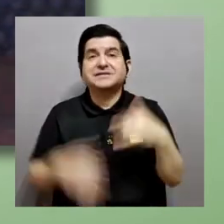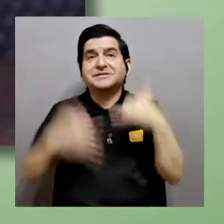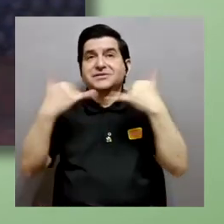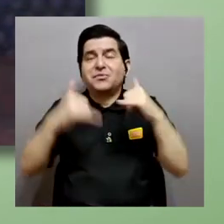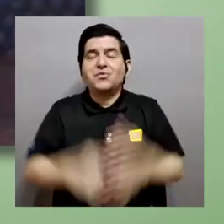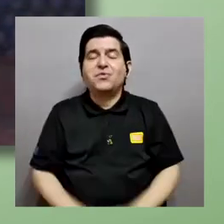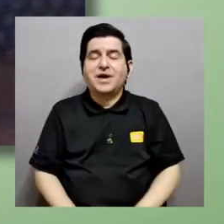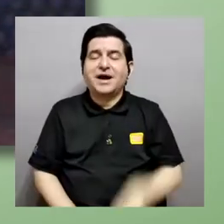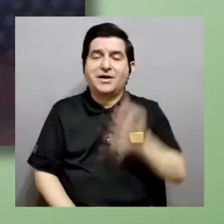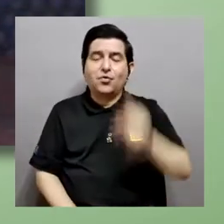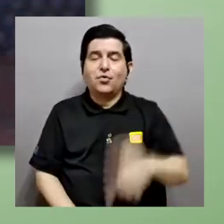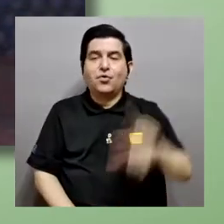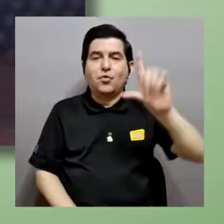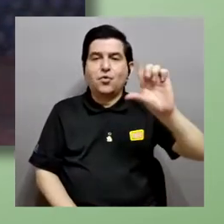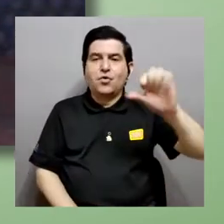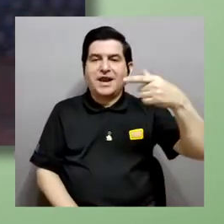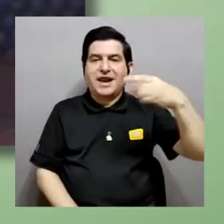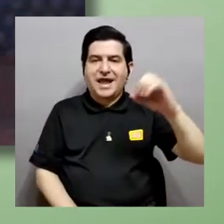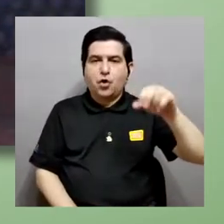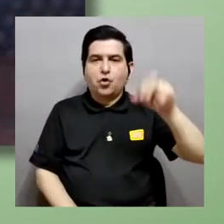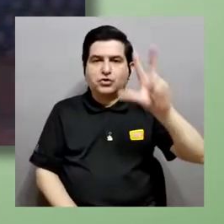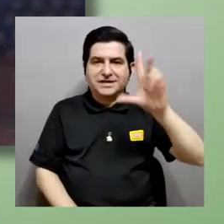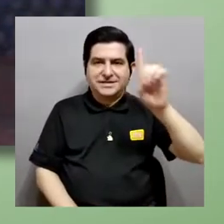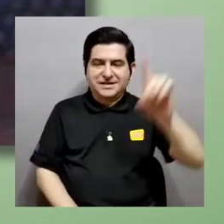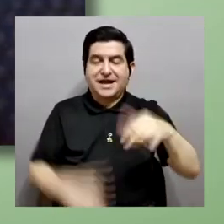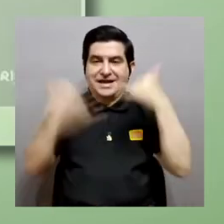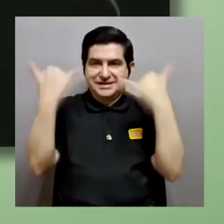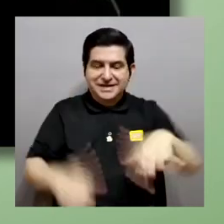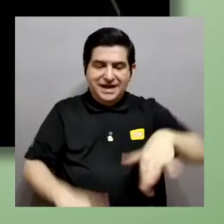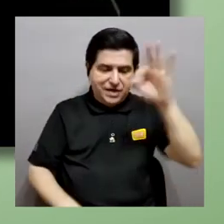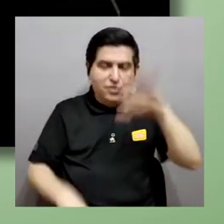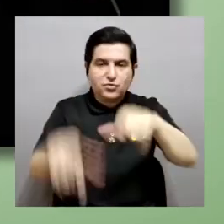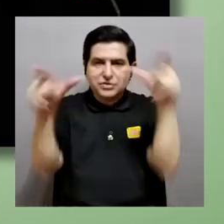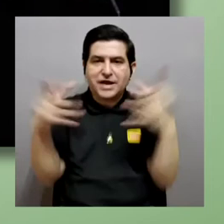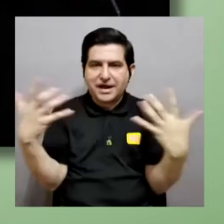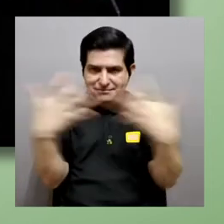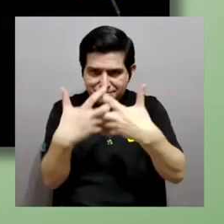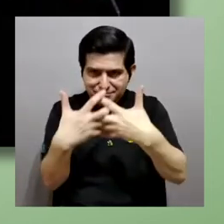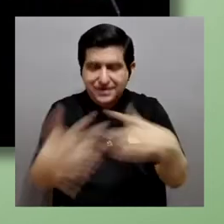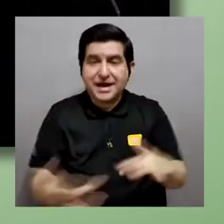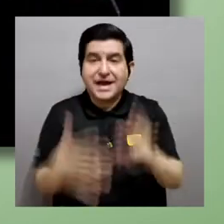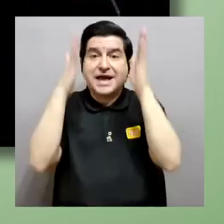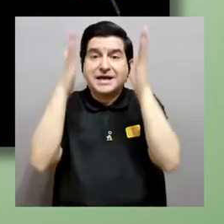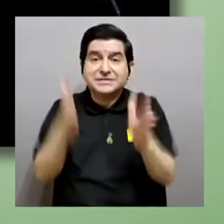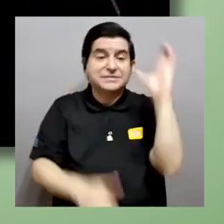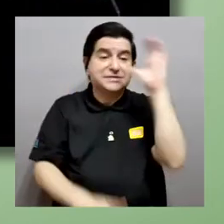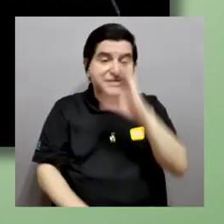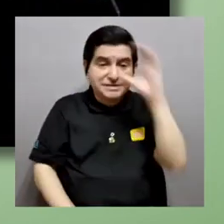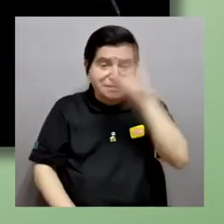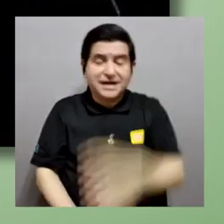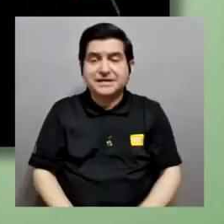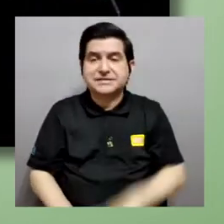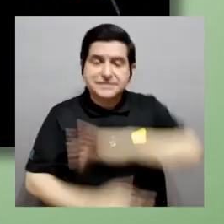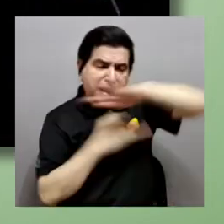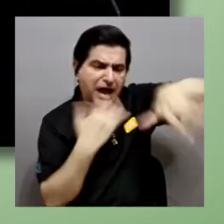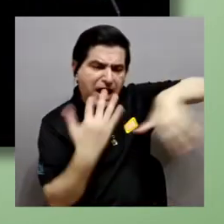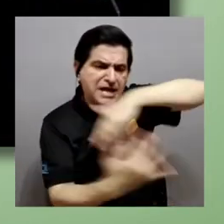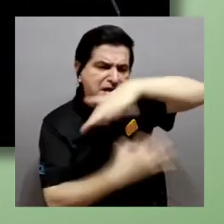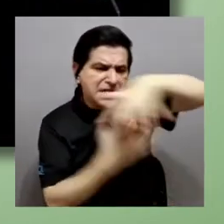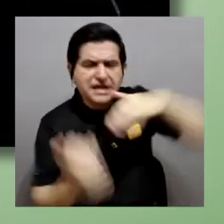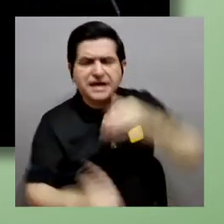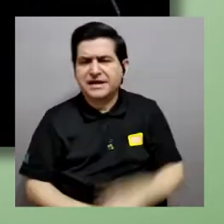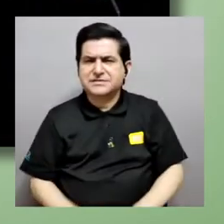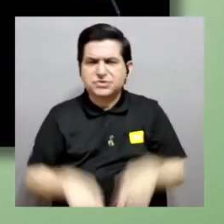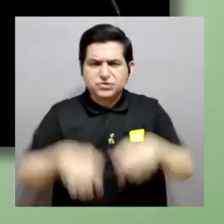Una vez que encontramos esos puntos de acople, ¿verdad? Típicamente los expertos deben buscar las interacciones, ¿verdad? Cuáles son las distancias entre los